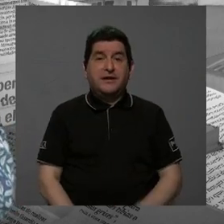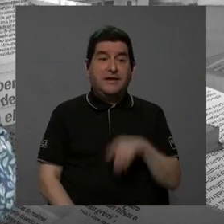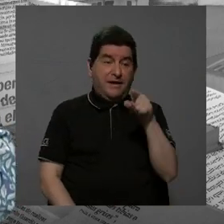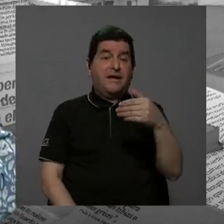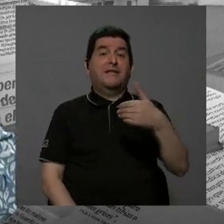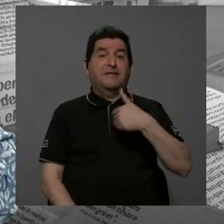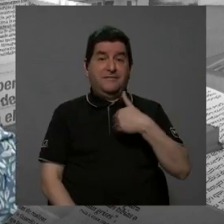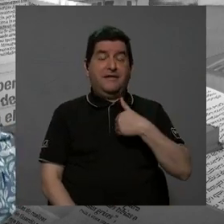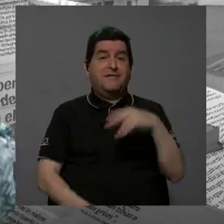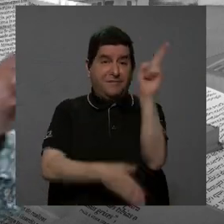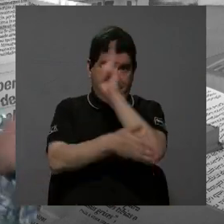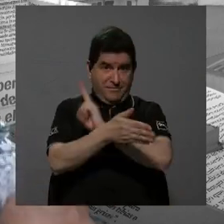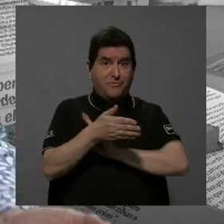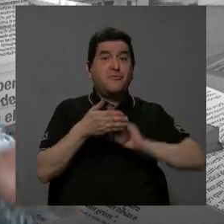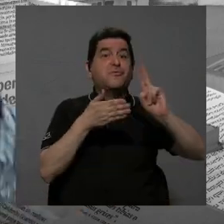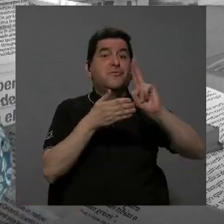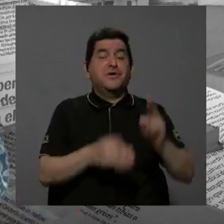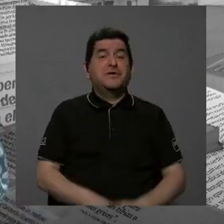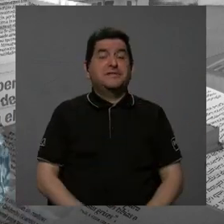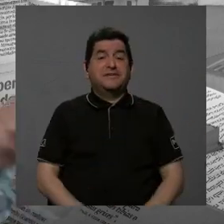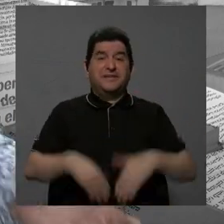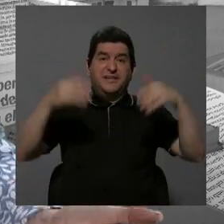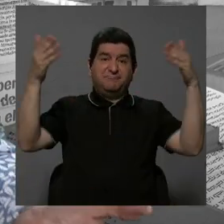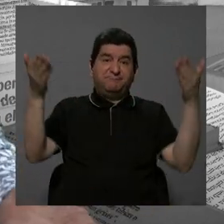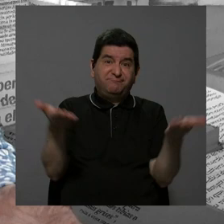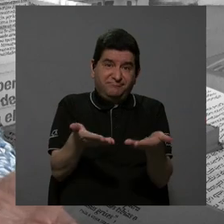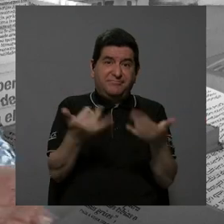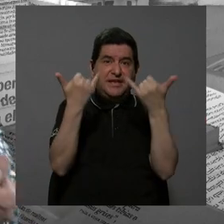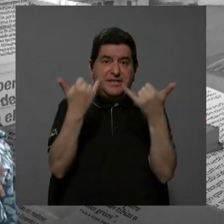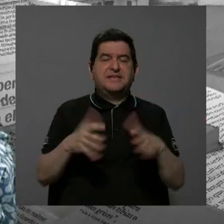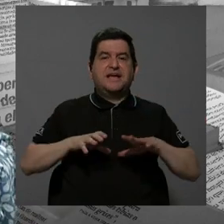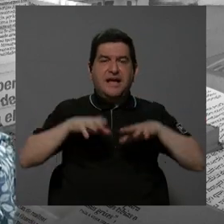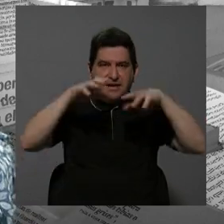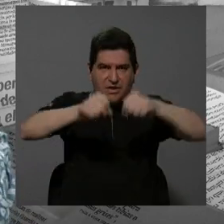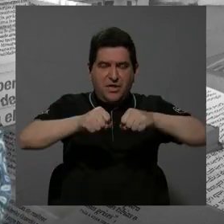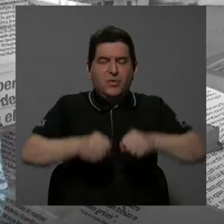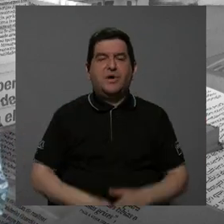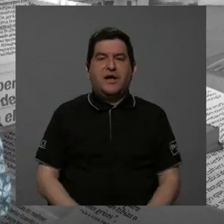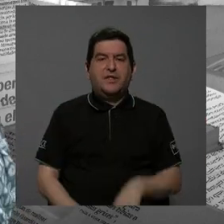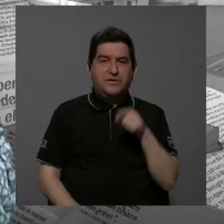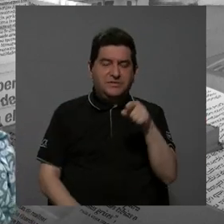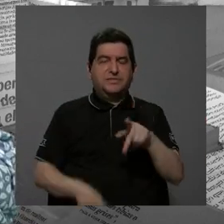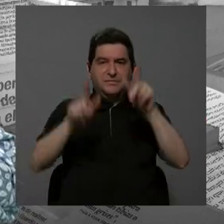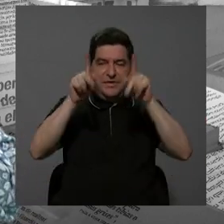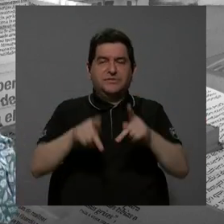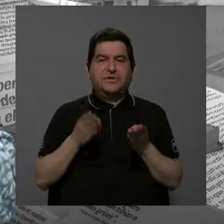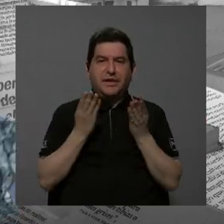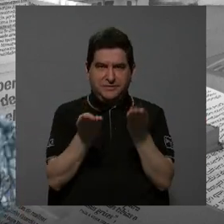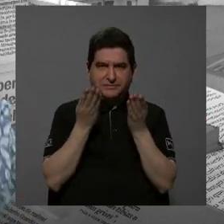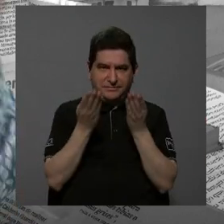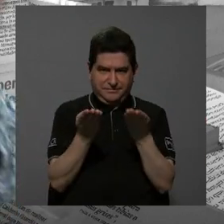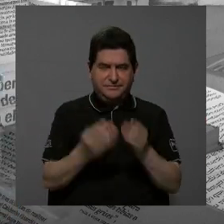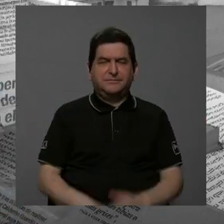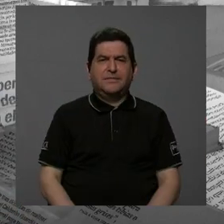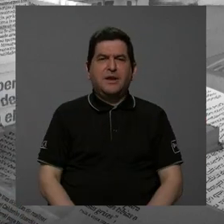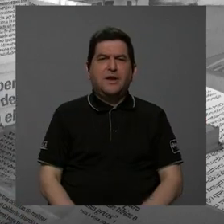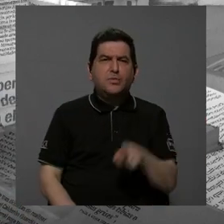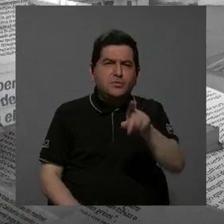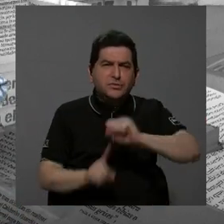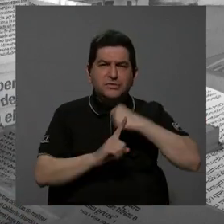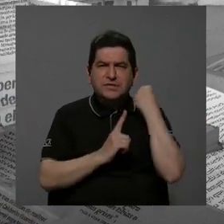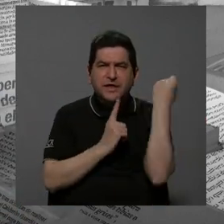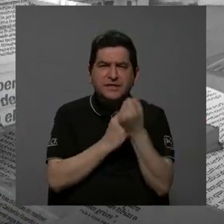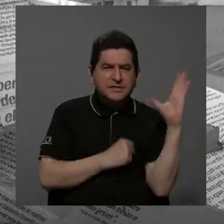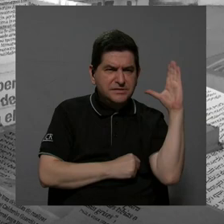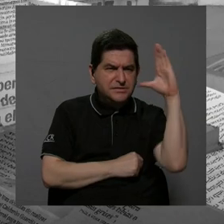a la Universidad de Costa Rica recibir una vez graduados de bachillerato. ¿En qué estado tienen ustedes